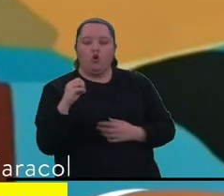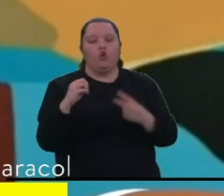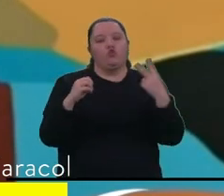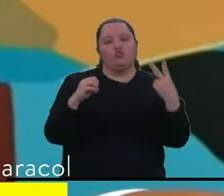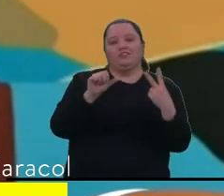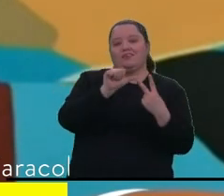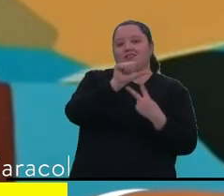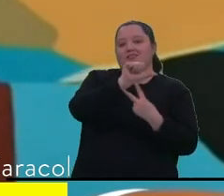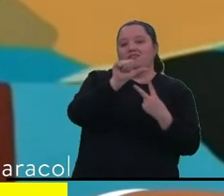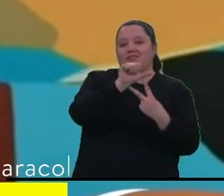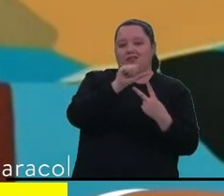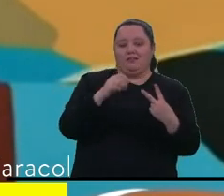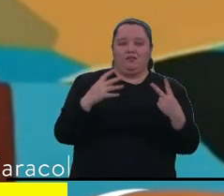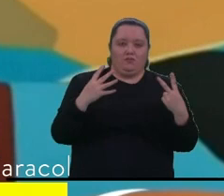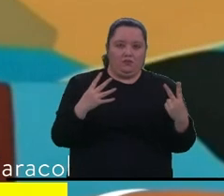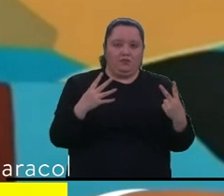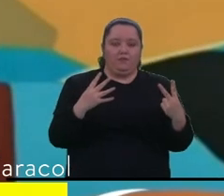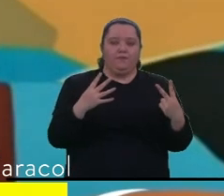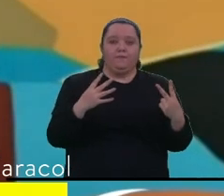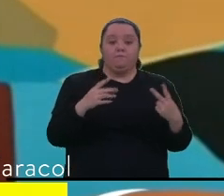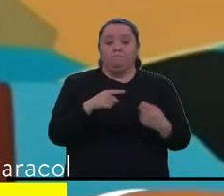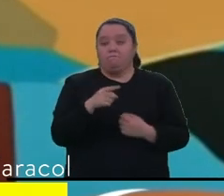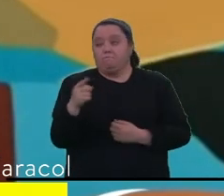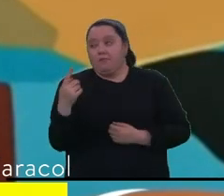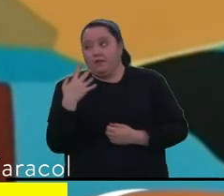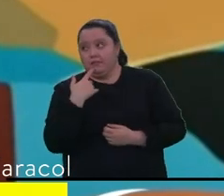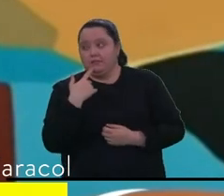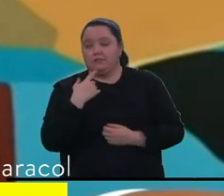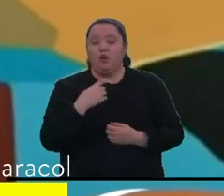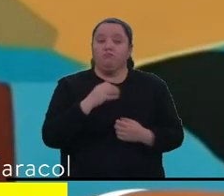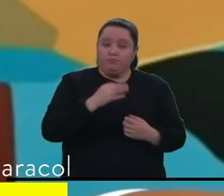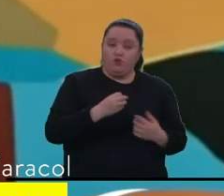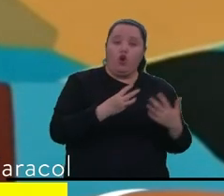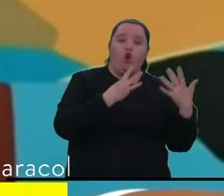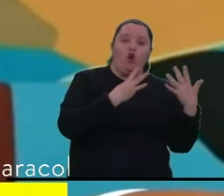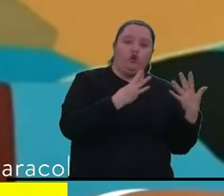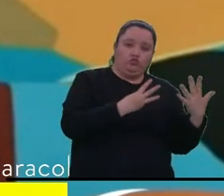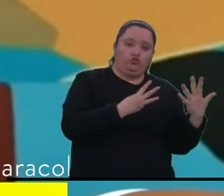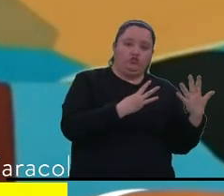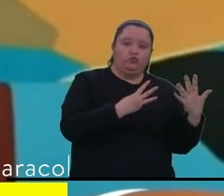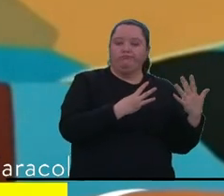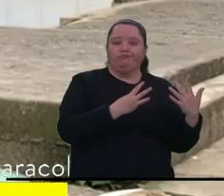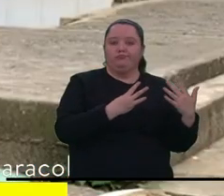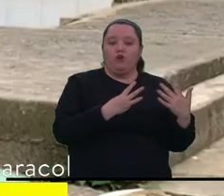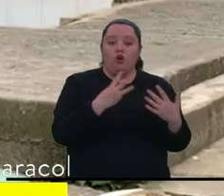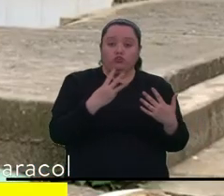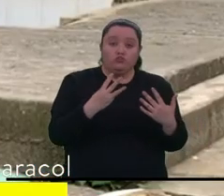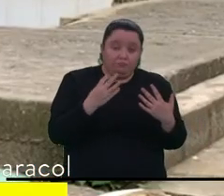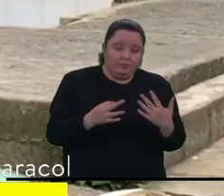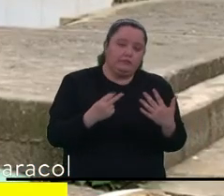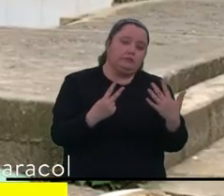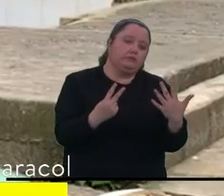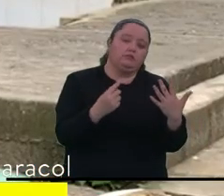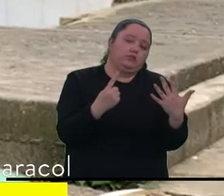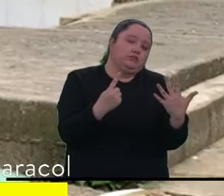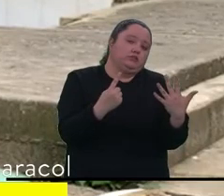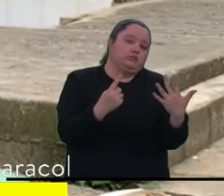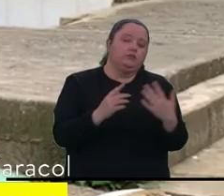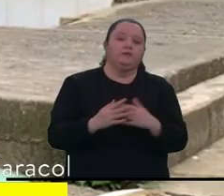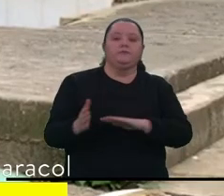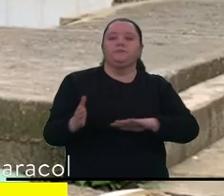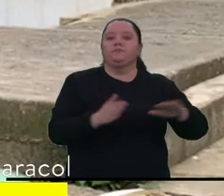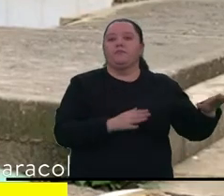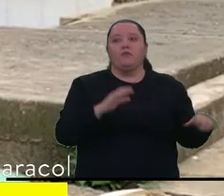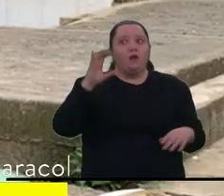dos mujeres. El comentario era que habían ocho muertos, pero los ocho llegaron apenas seis. A esta hora se adelanta un